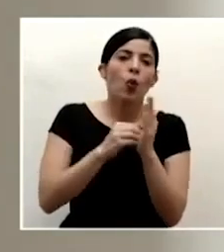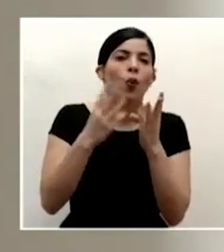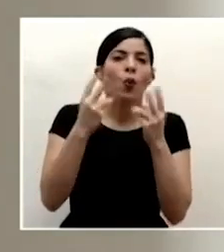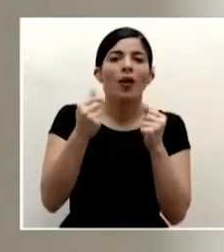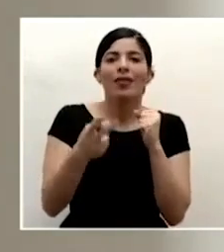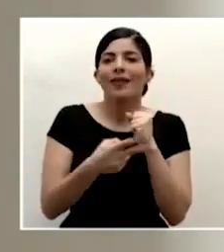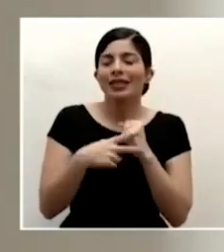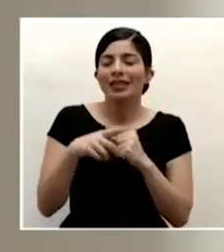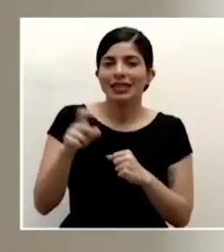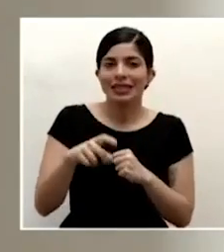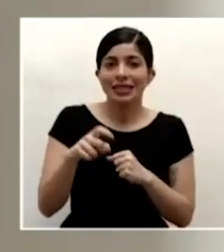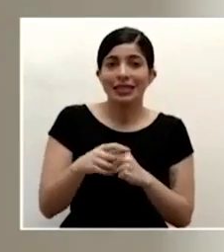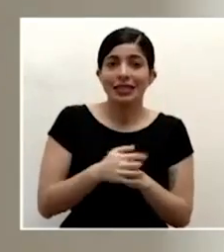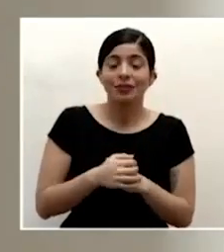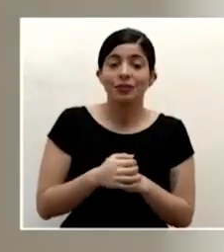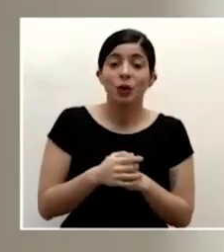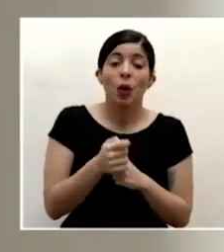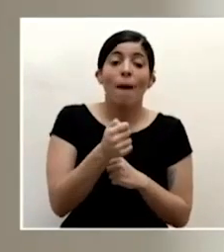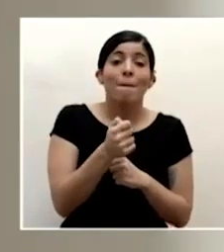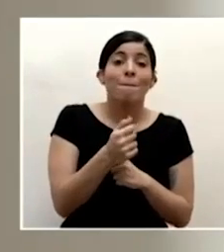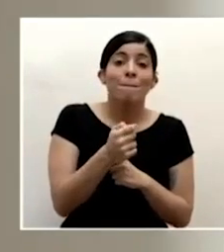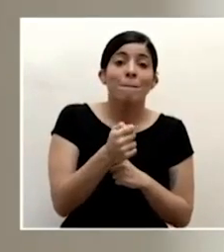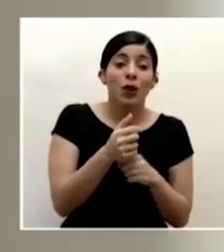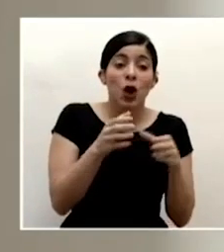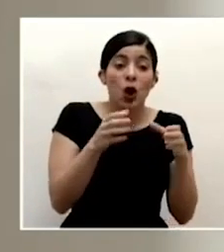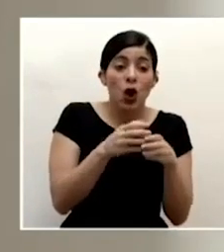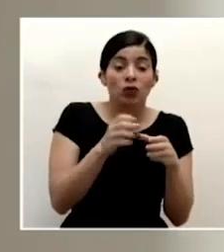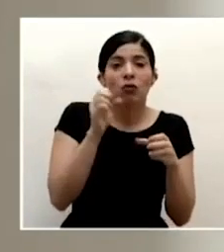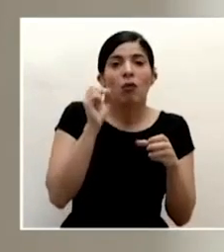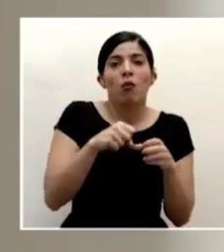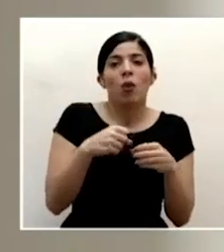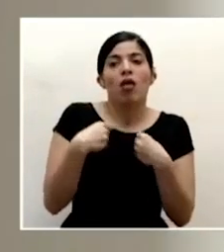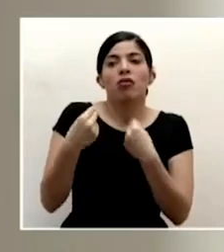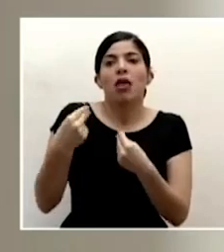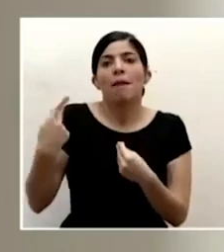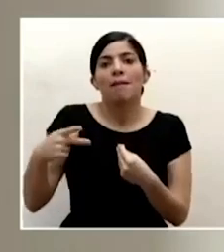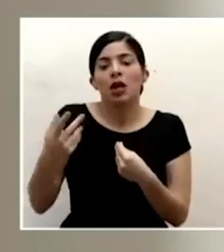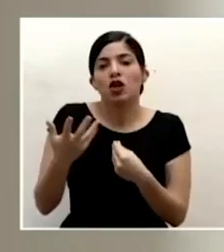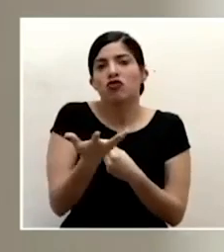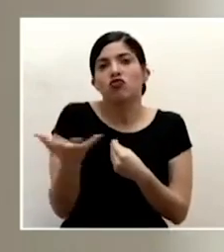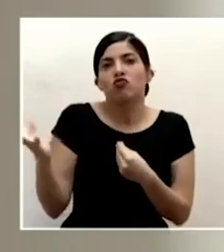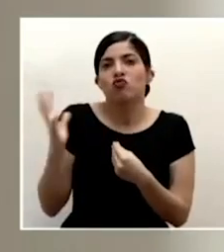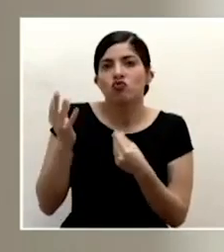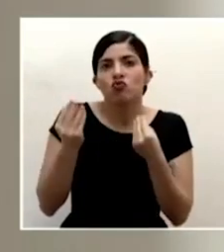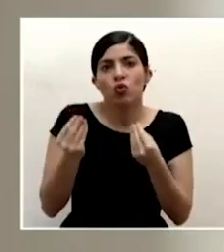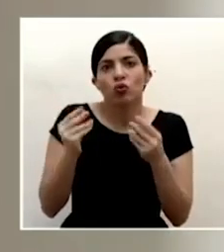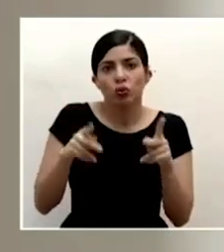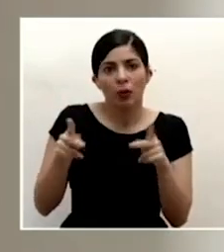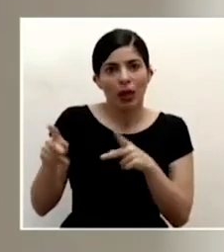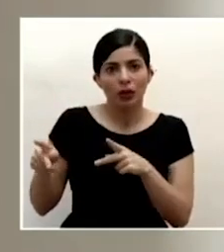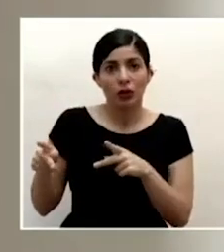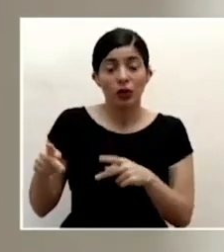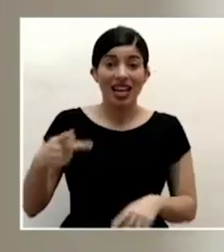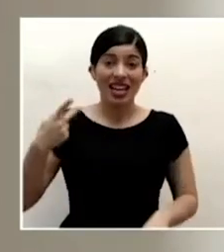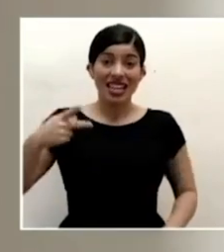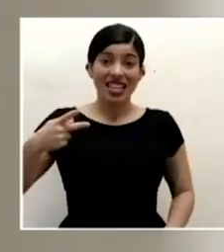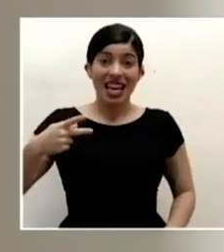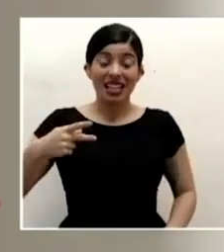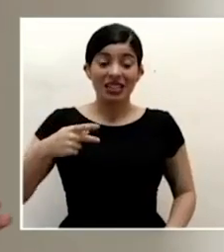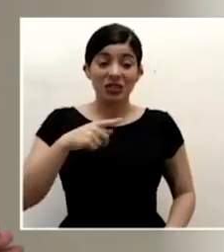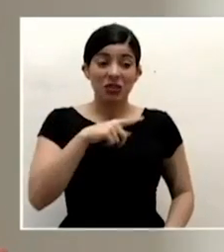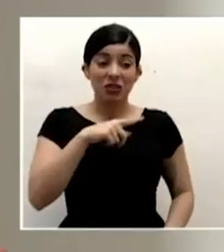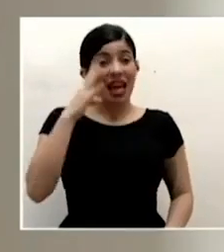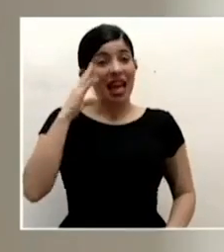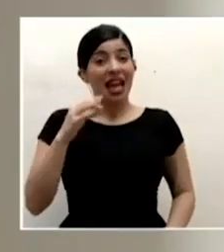veces sea necesario que unos pocos pueden exponer a muchos que el riesgo no asumido